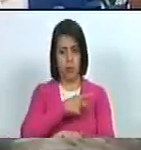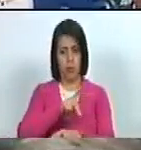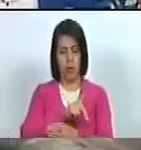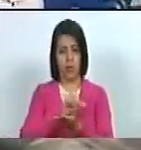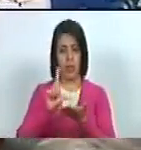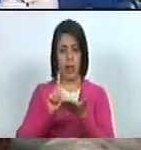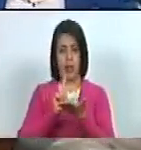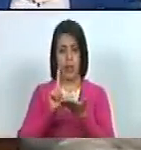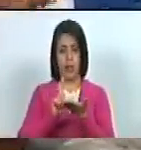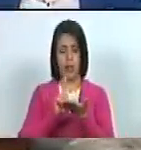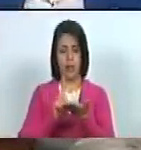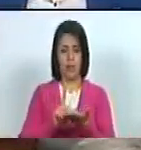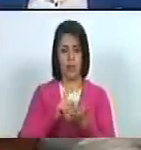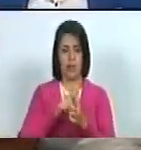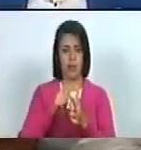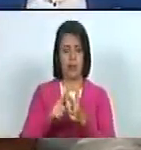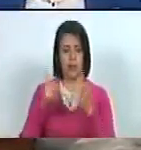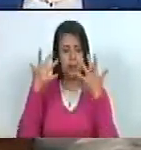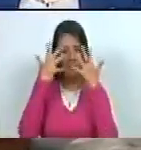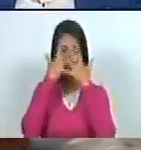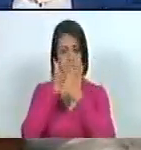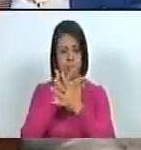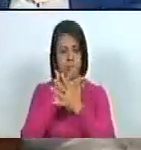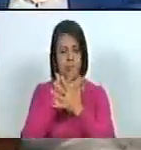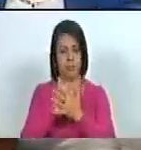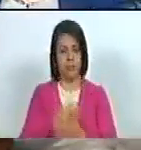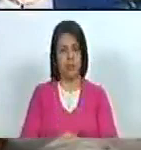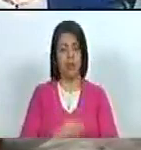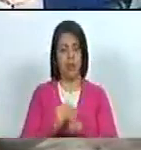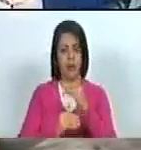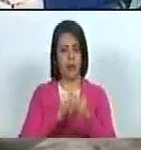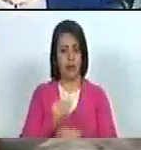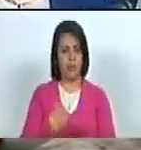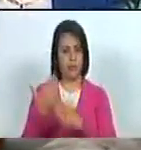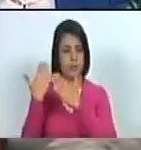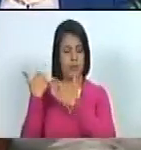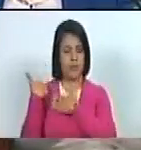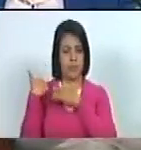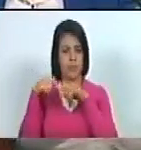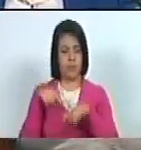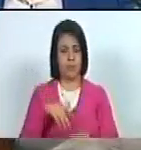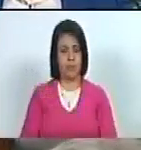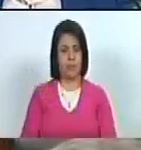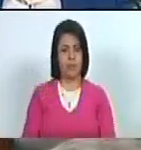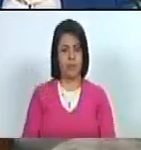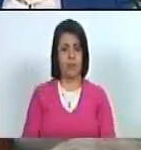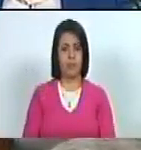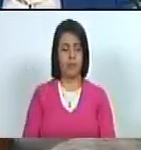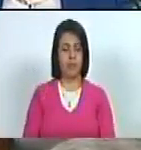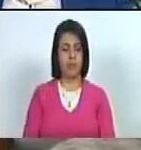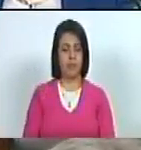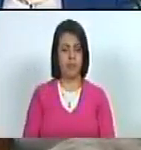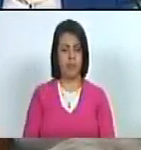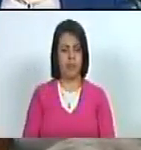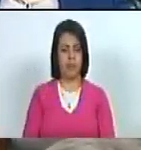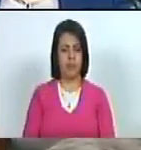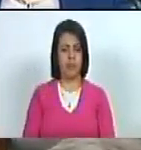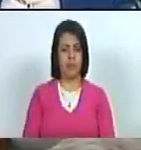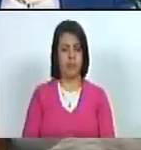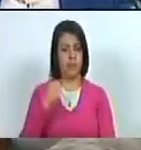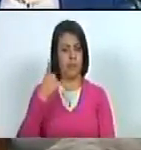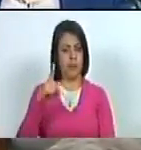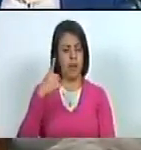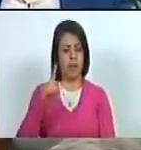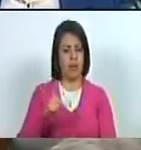literatura, han confundido, incluso han asumido, que los designios del derecho